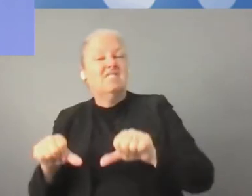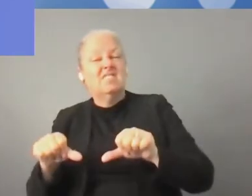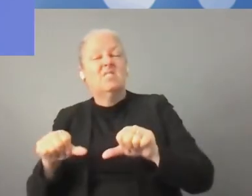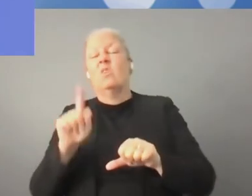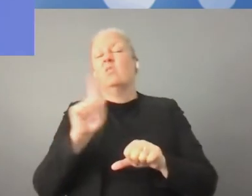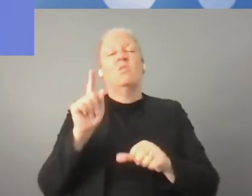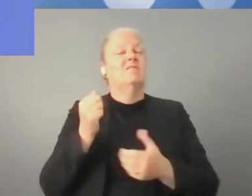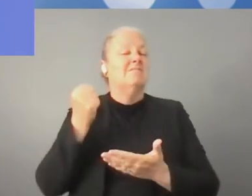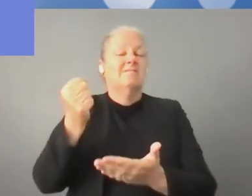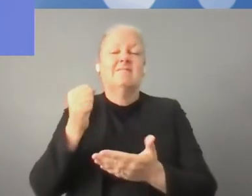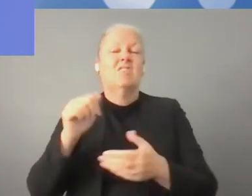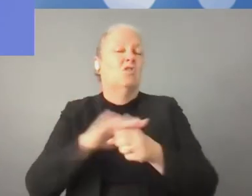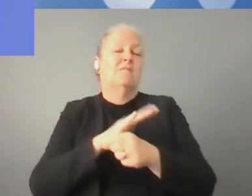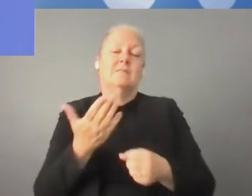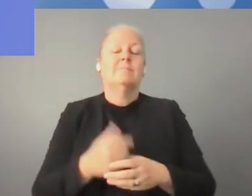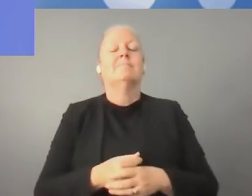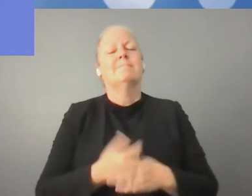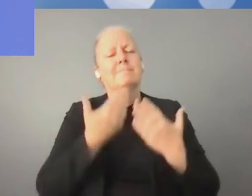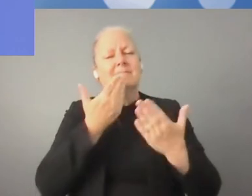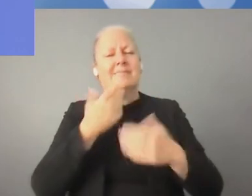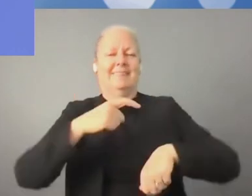de estos fondos. Muy bien.